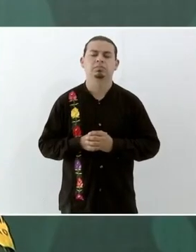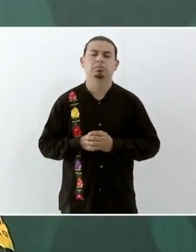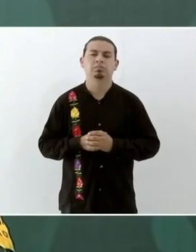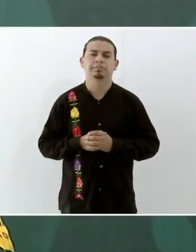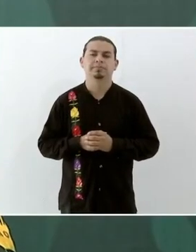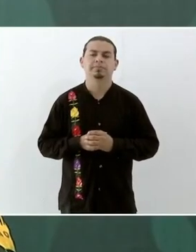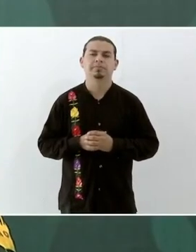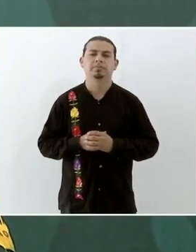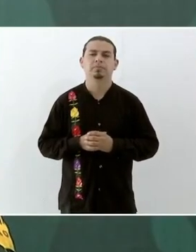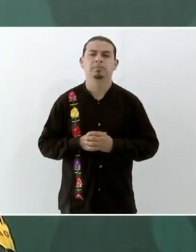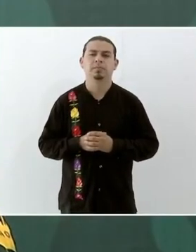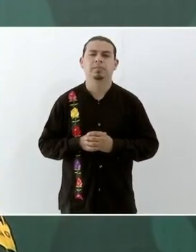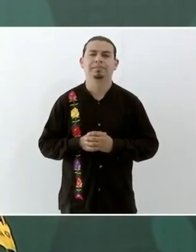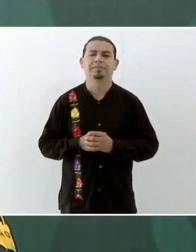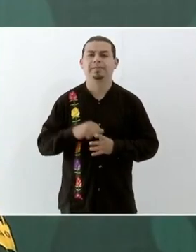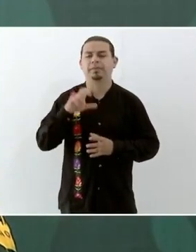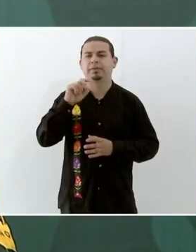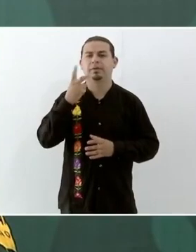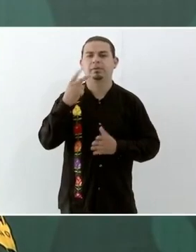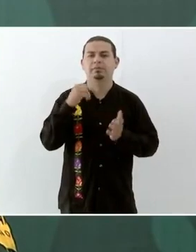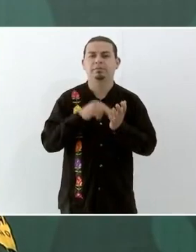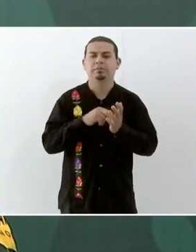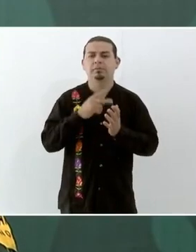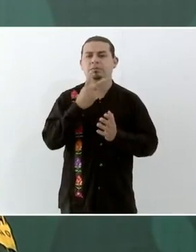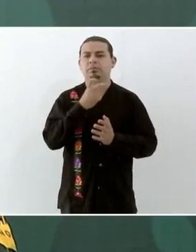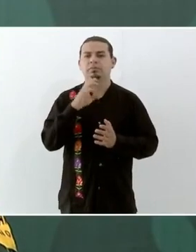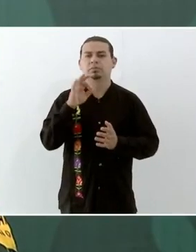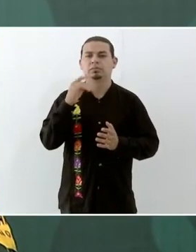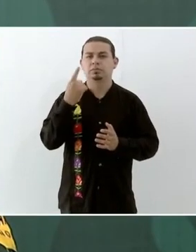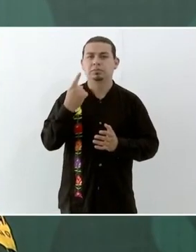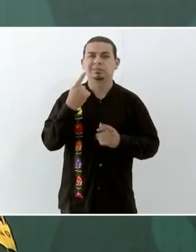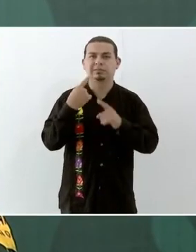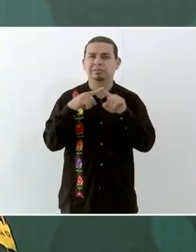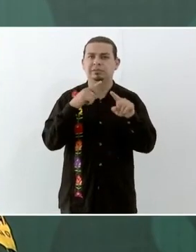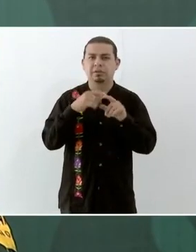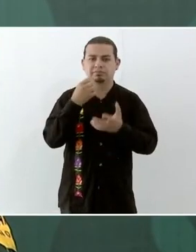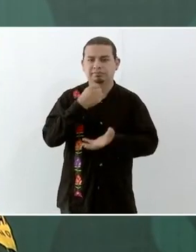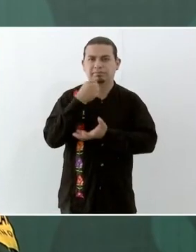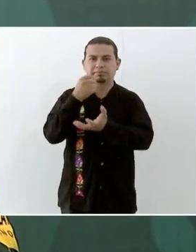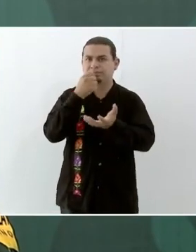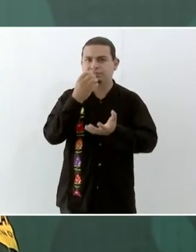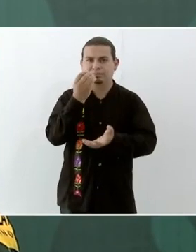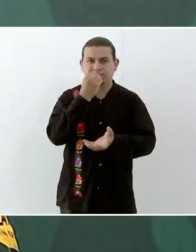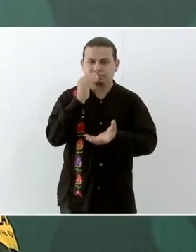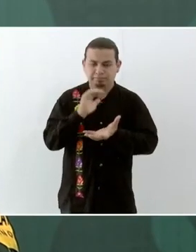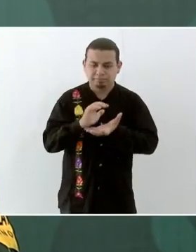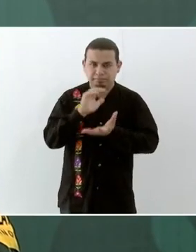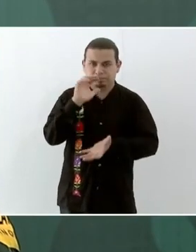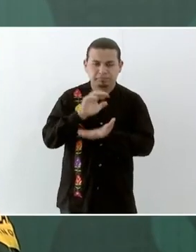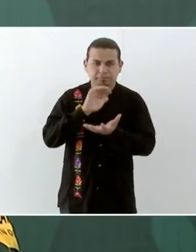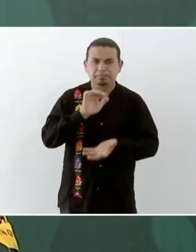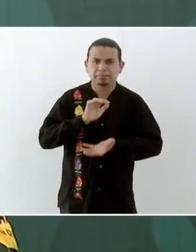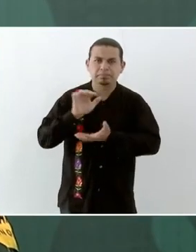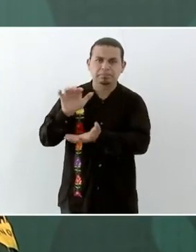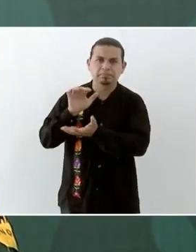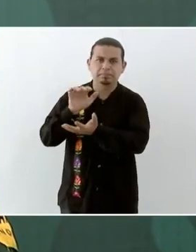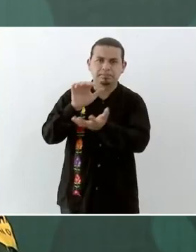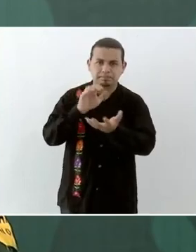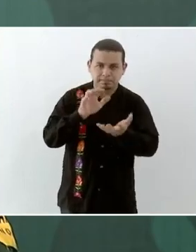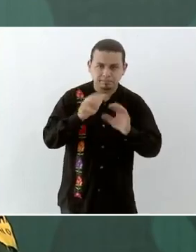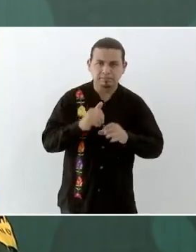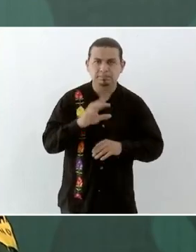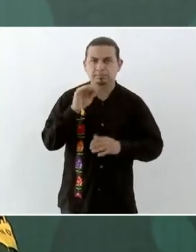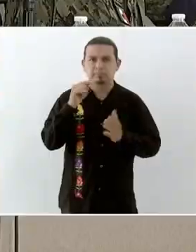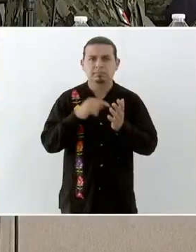32 mil 241 despensas, que ya han sido distribuidas en todo el área, 40 mil